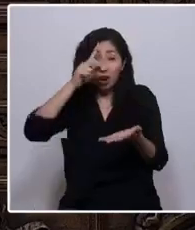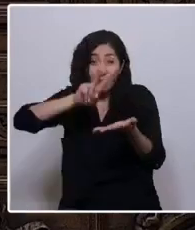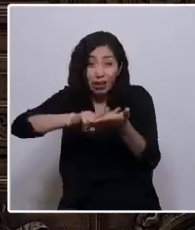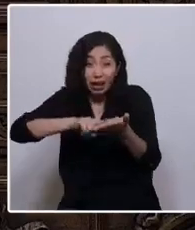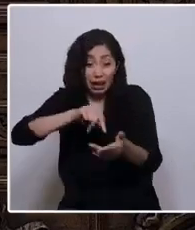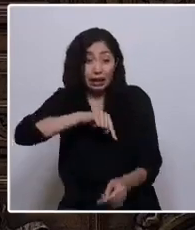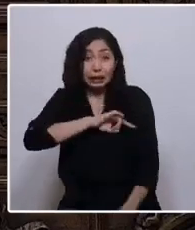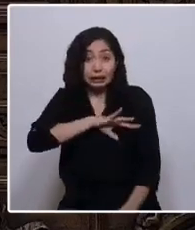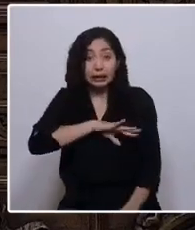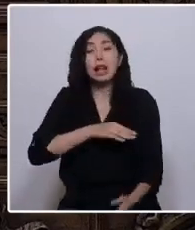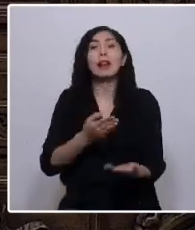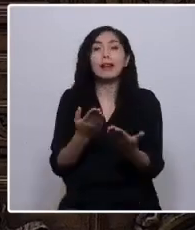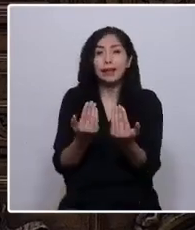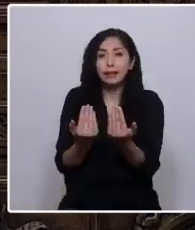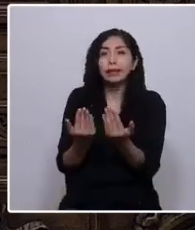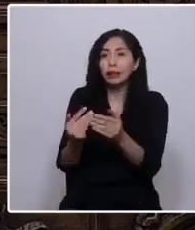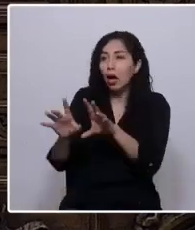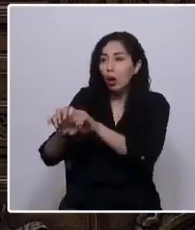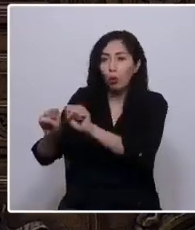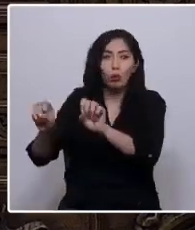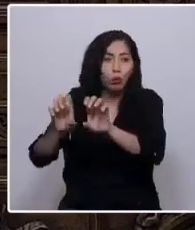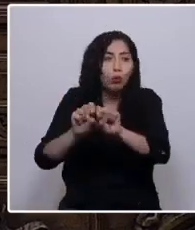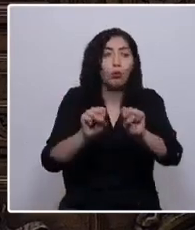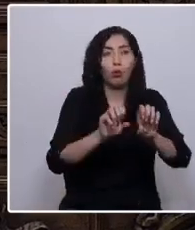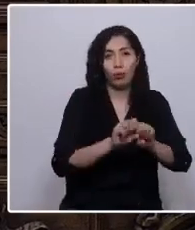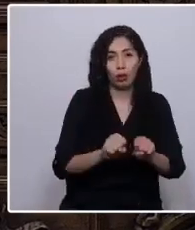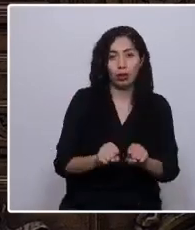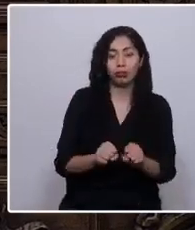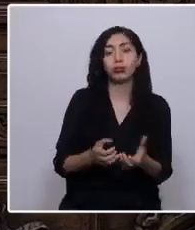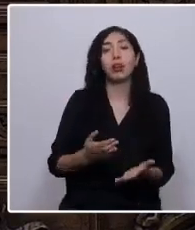reconciliación. Queridos convencionales,